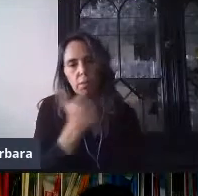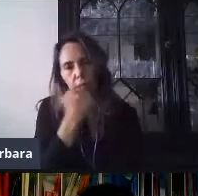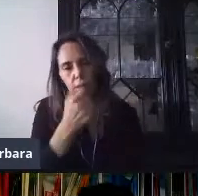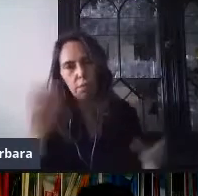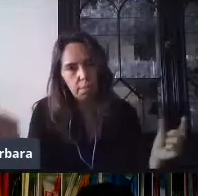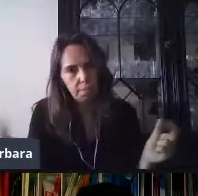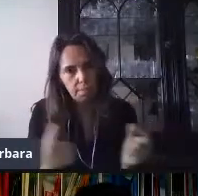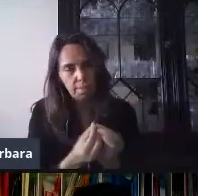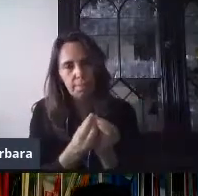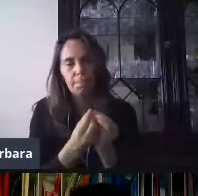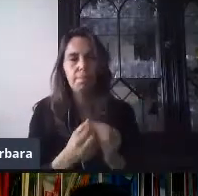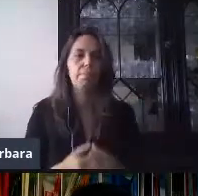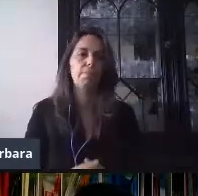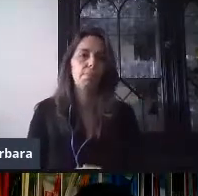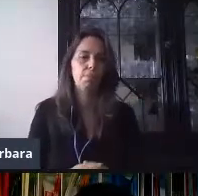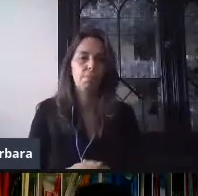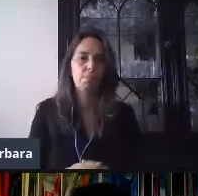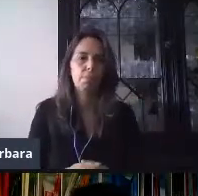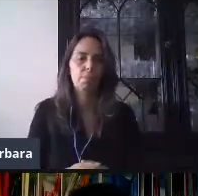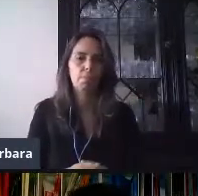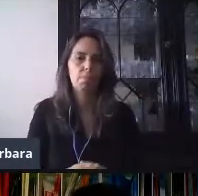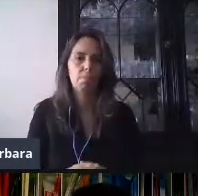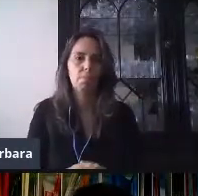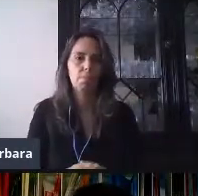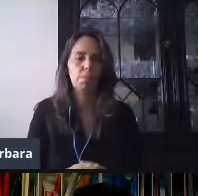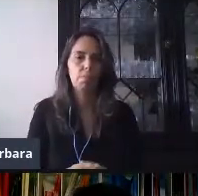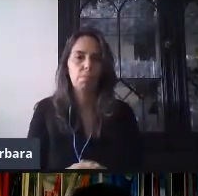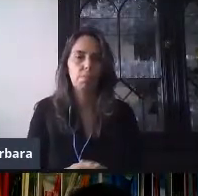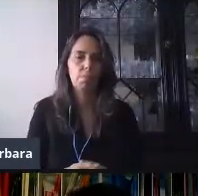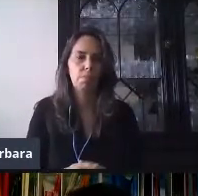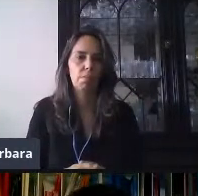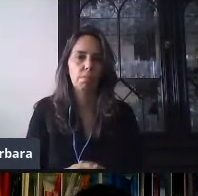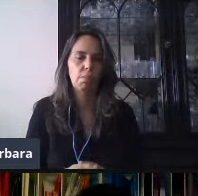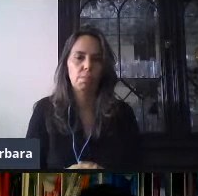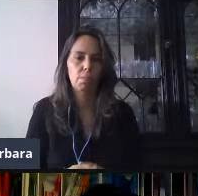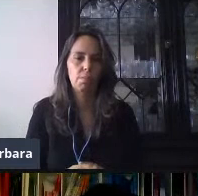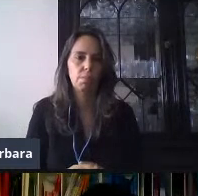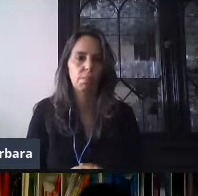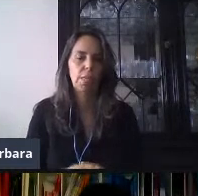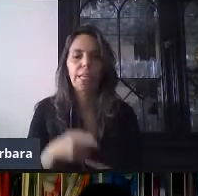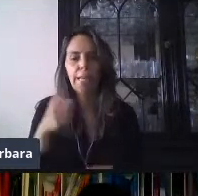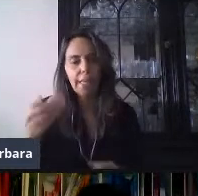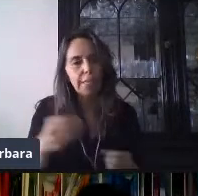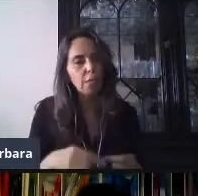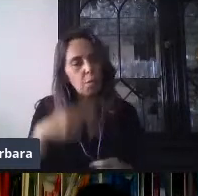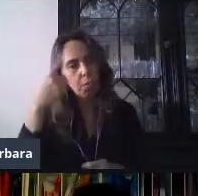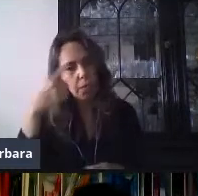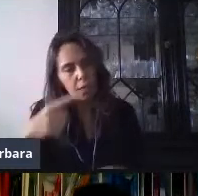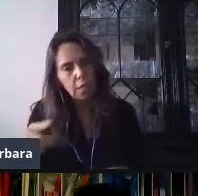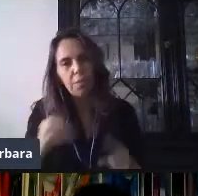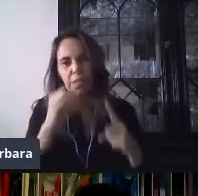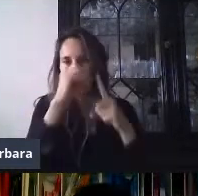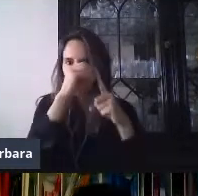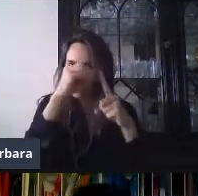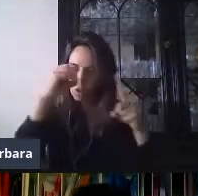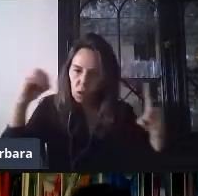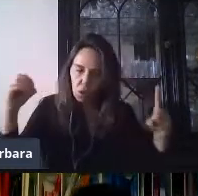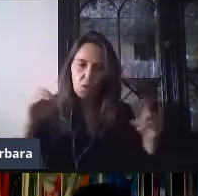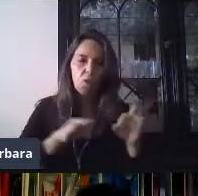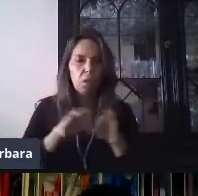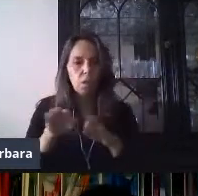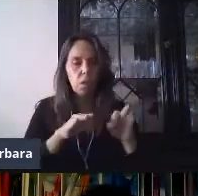Así es, Carlos. Entonces, estos complementos nos pueden ayudar para automatizar algunos procesos o no estar conmintos todo el tiempo de,